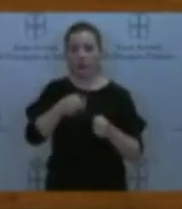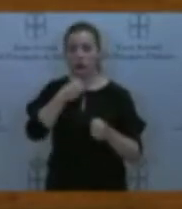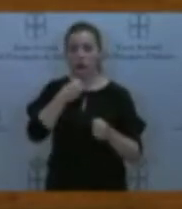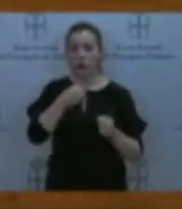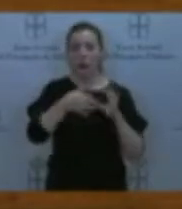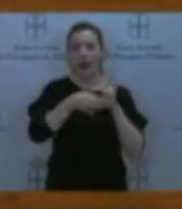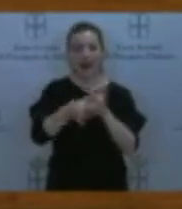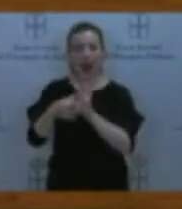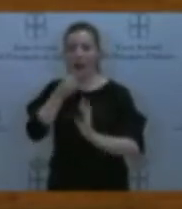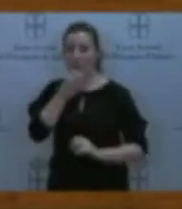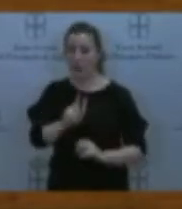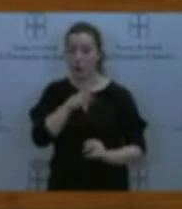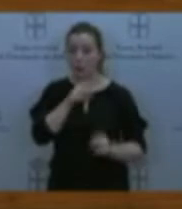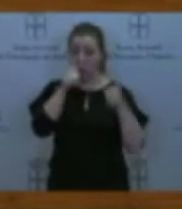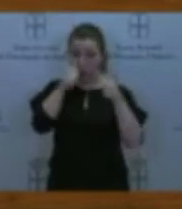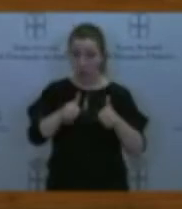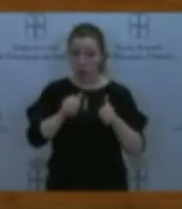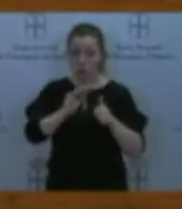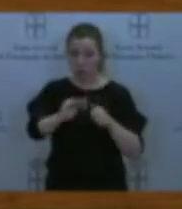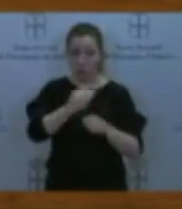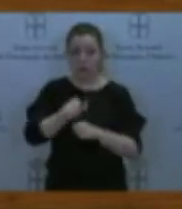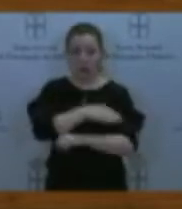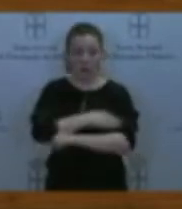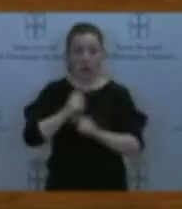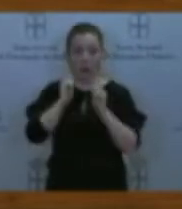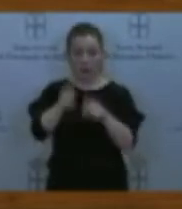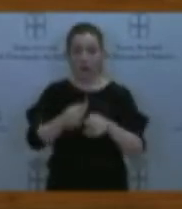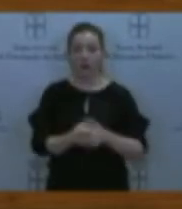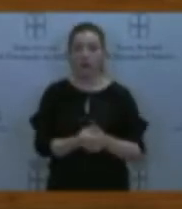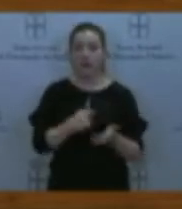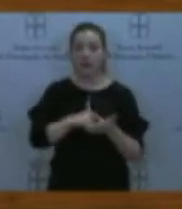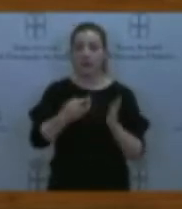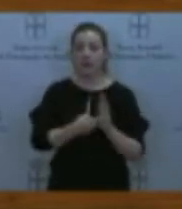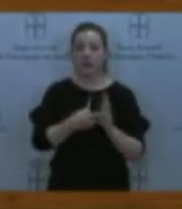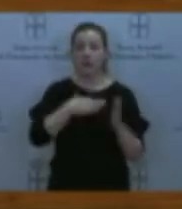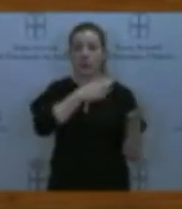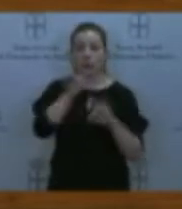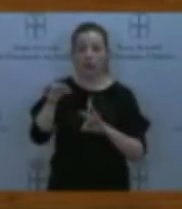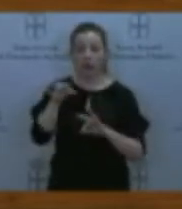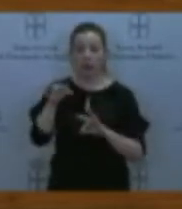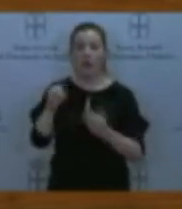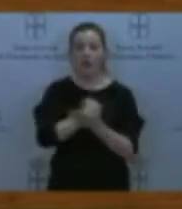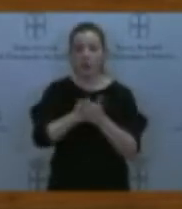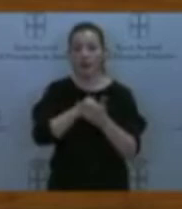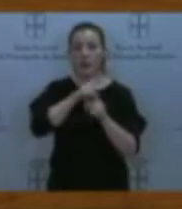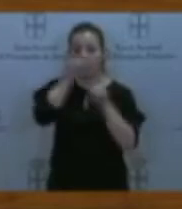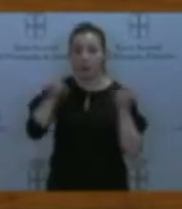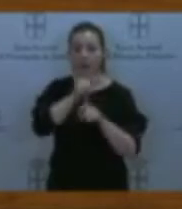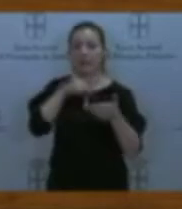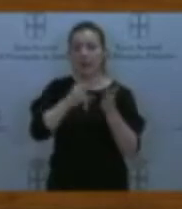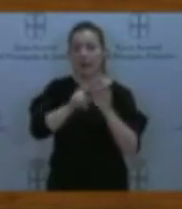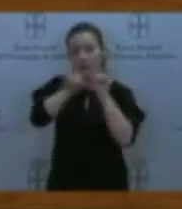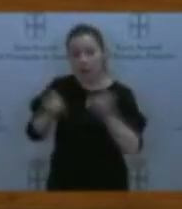titulaciones y acreditaciones son impartidas por la propia Administración. Técnicas en documentación sanitaria, farmacia informática, ingeniería informática,